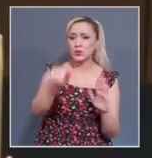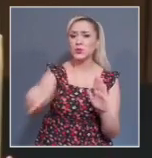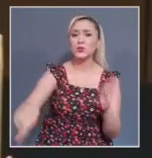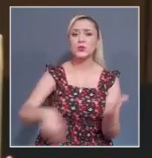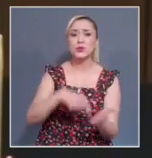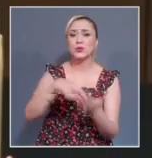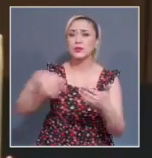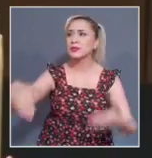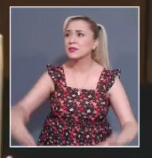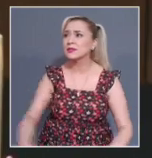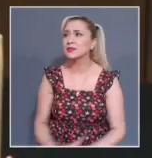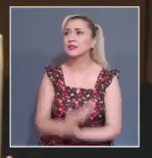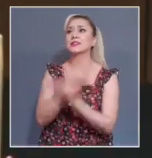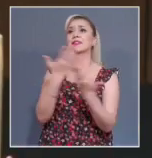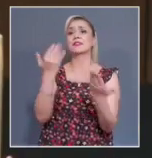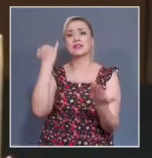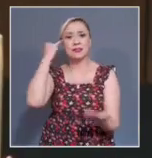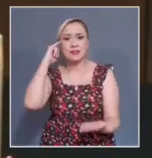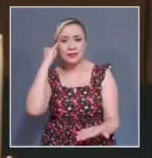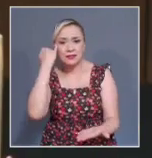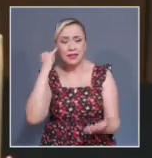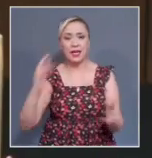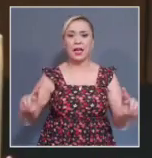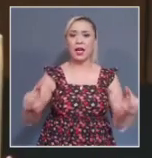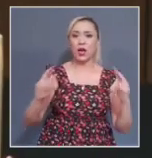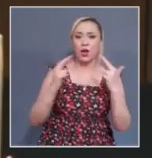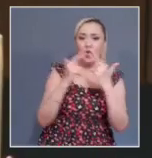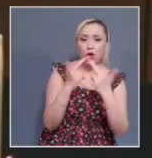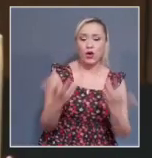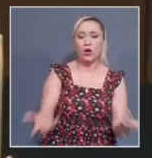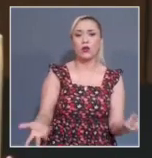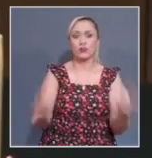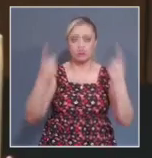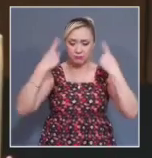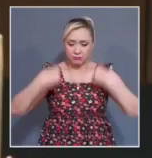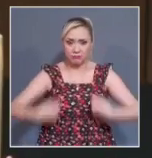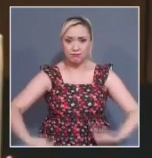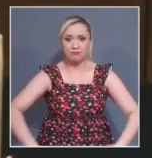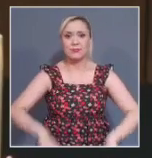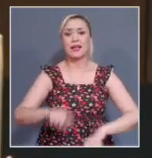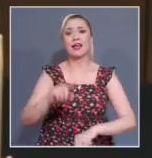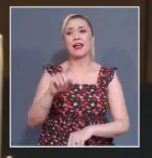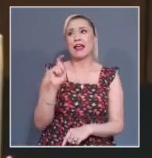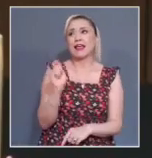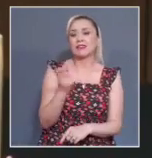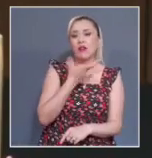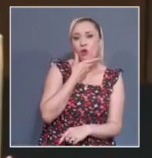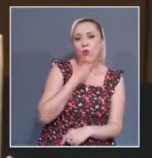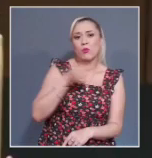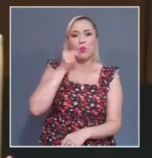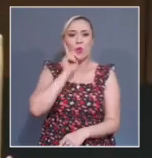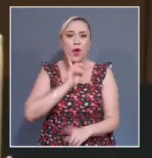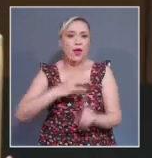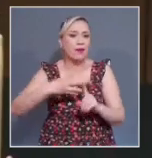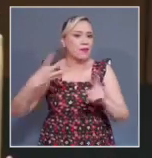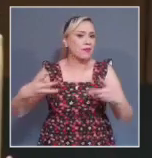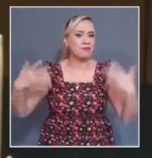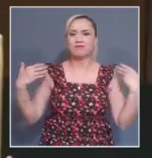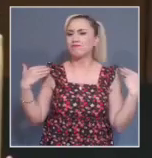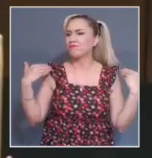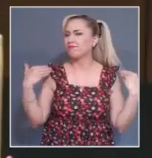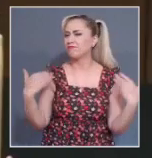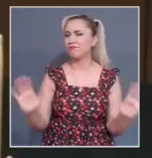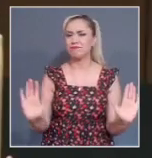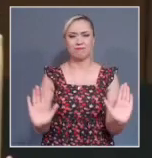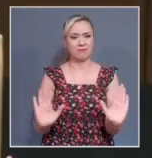de género, religión o estatus socioeconómico, hacer valer sus derechos y sobre todo tener